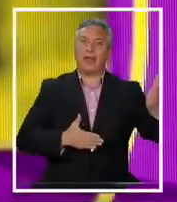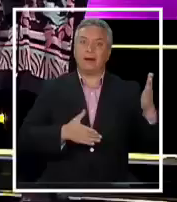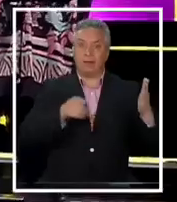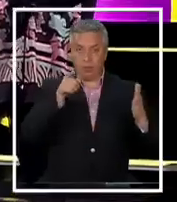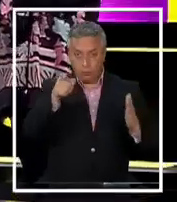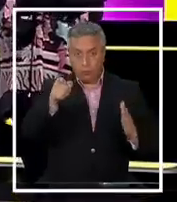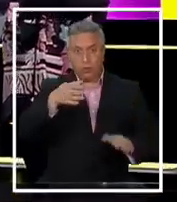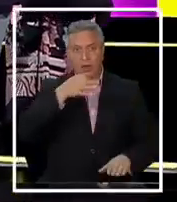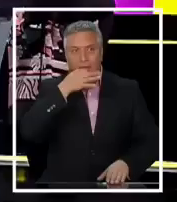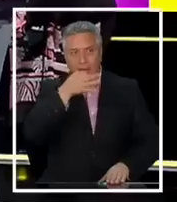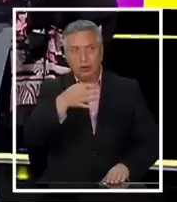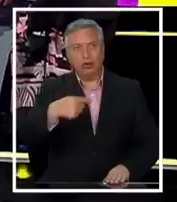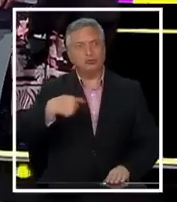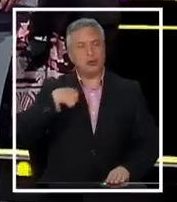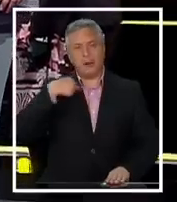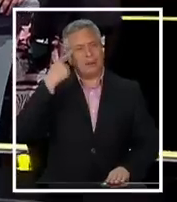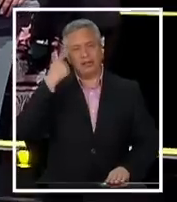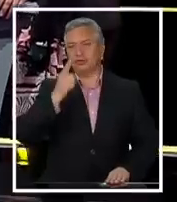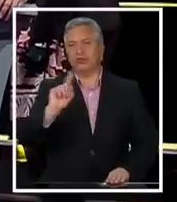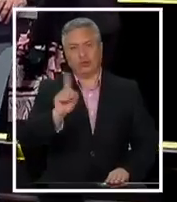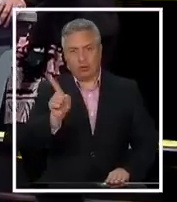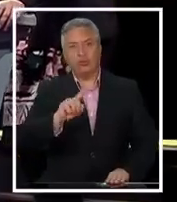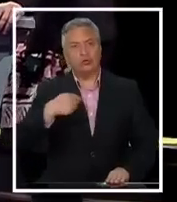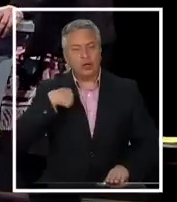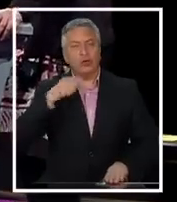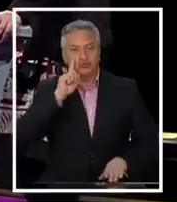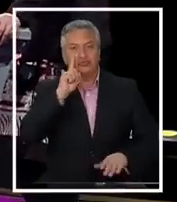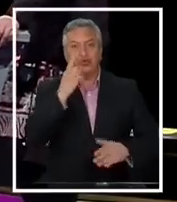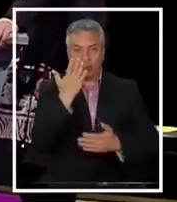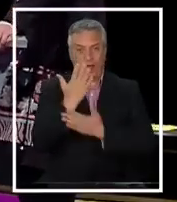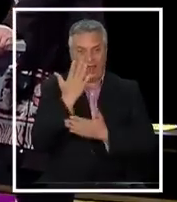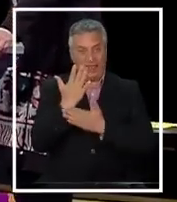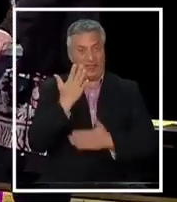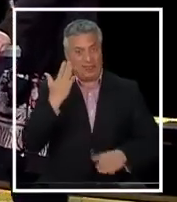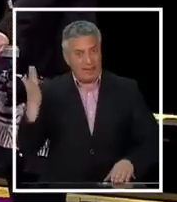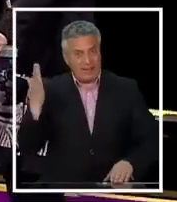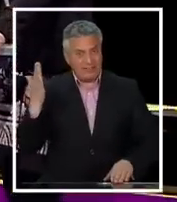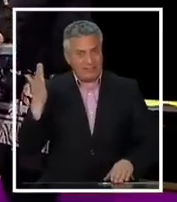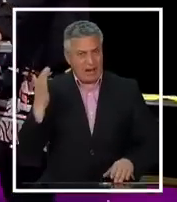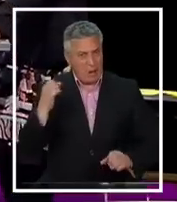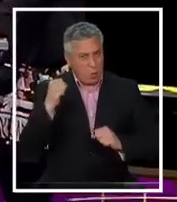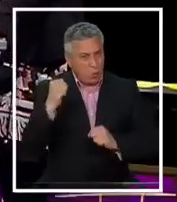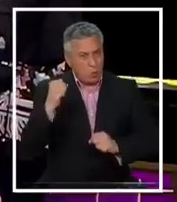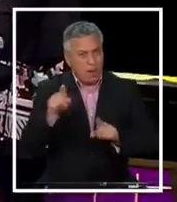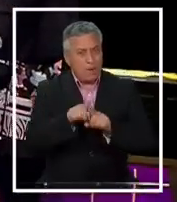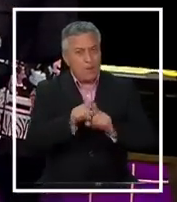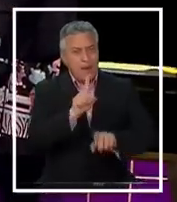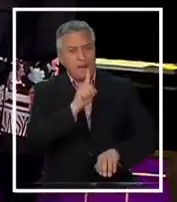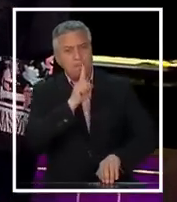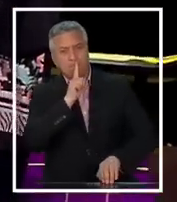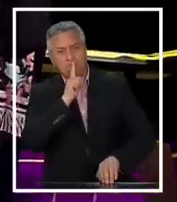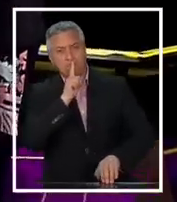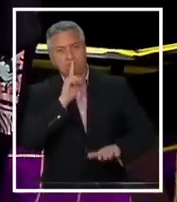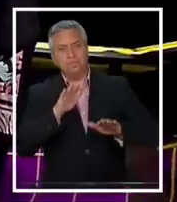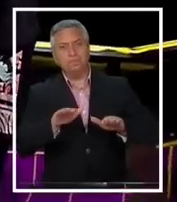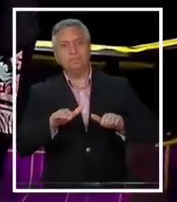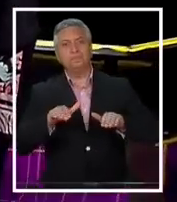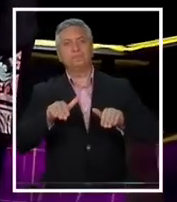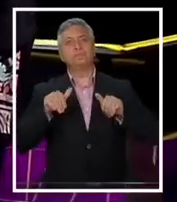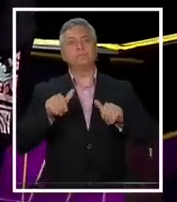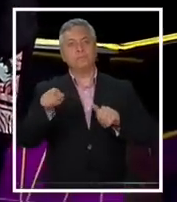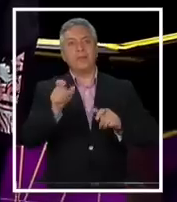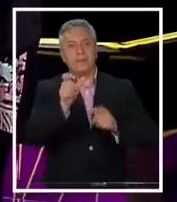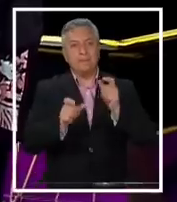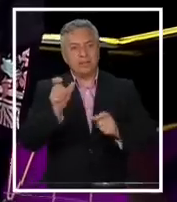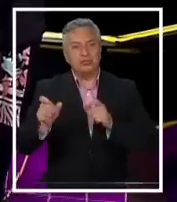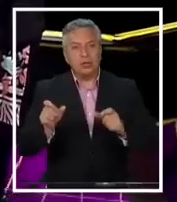textual, yo creo que no, yo creo que tenemos una derecha dura que está calladita, escondida detrás de esa gente.